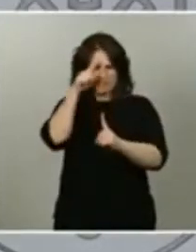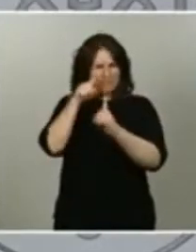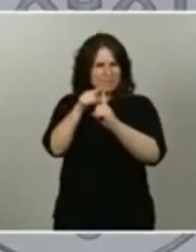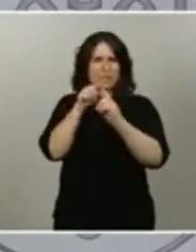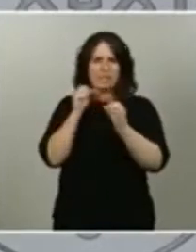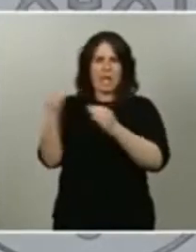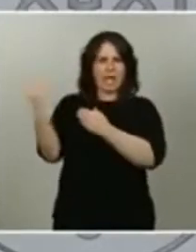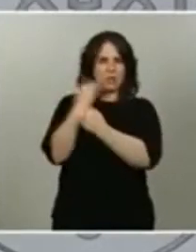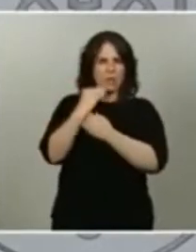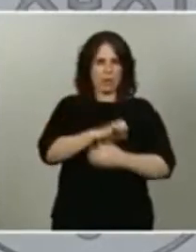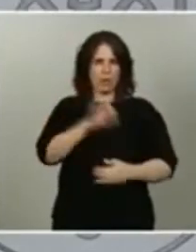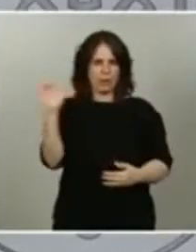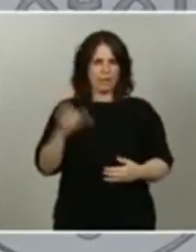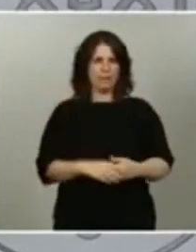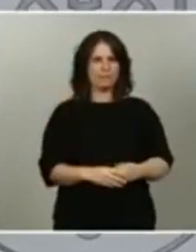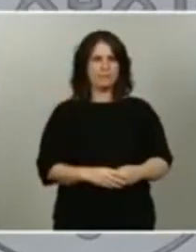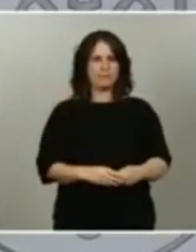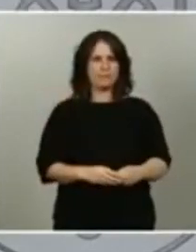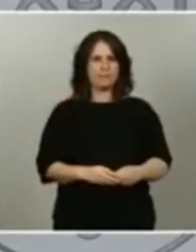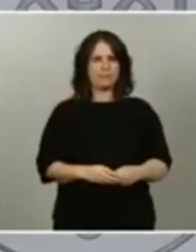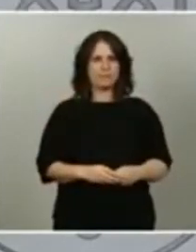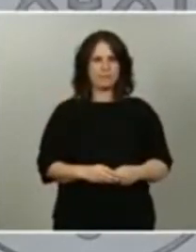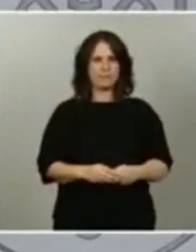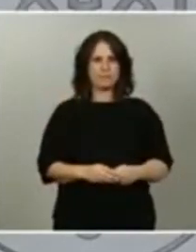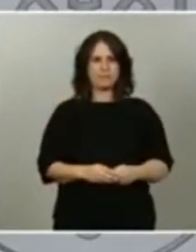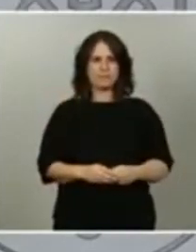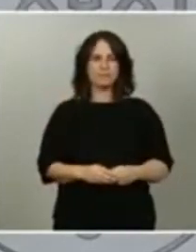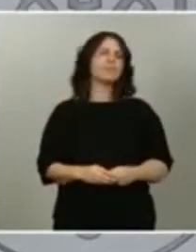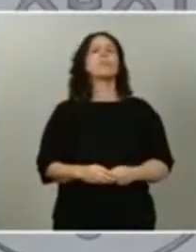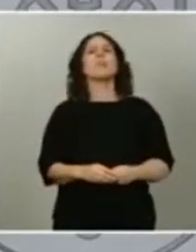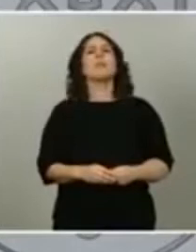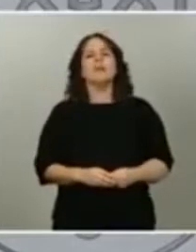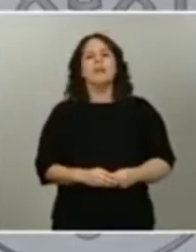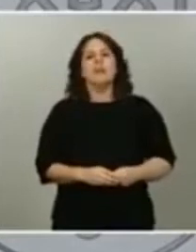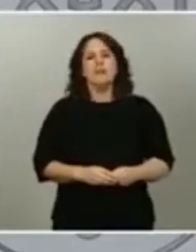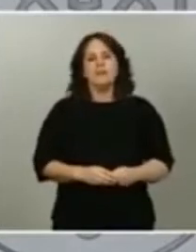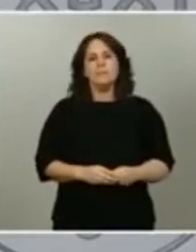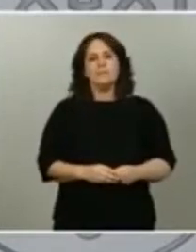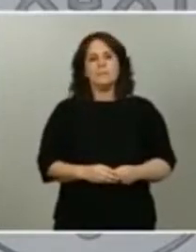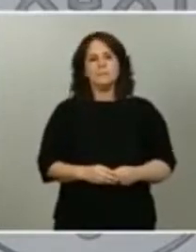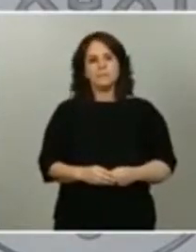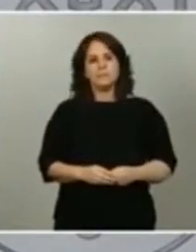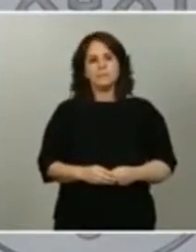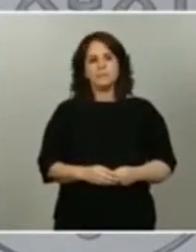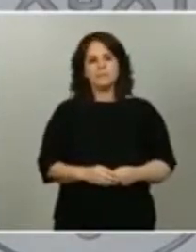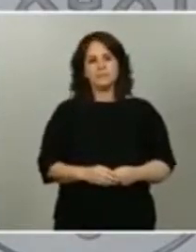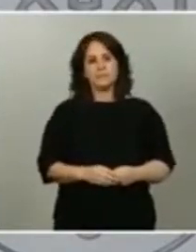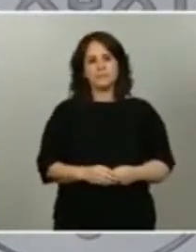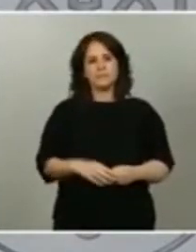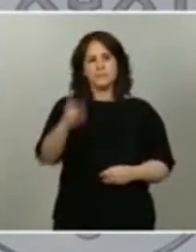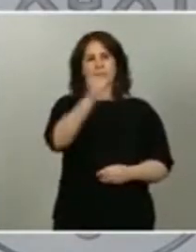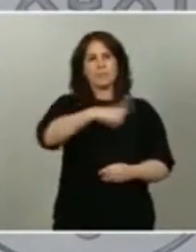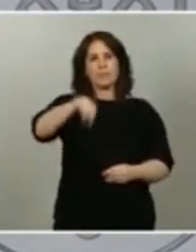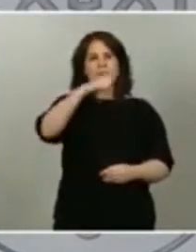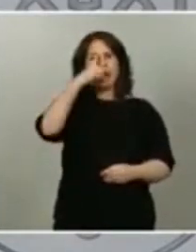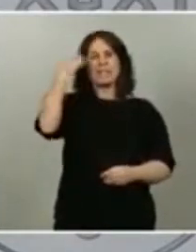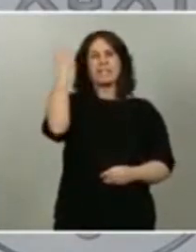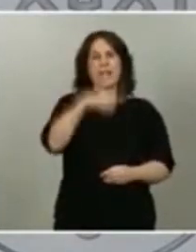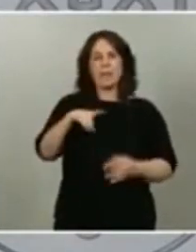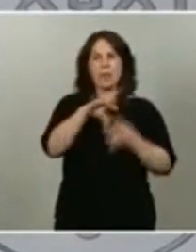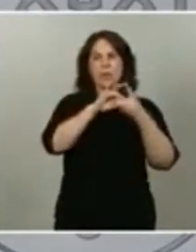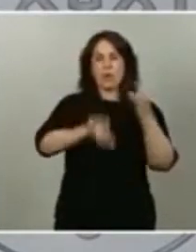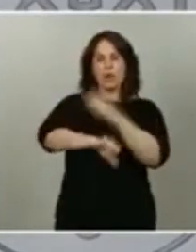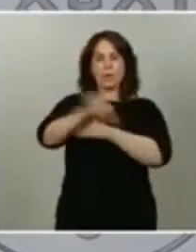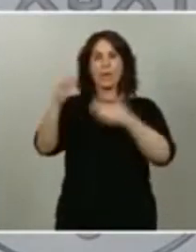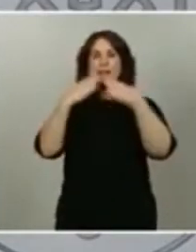es fundamental que el conjunto de la Unión Europea, a través de esos fondos de reconstrucción, sean capaces